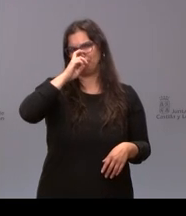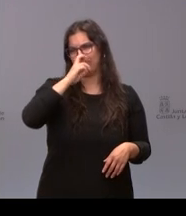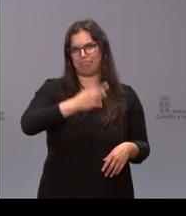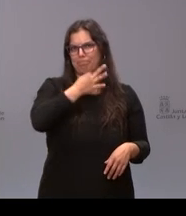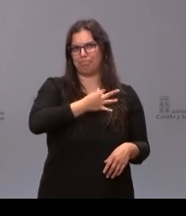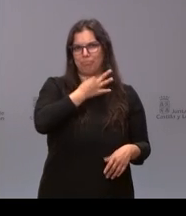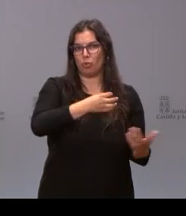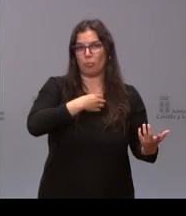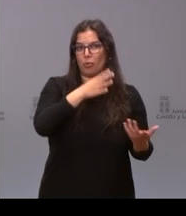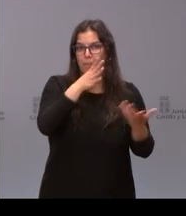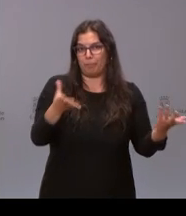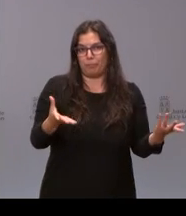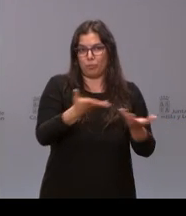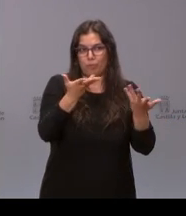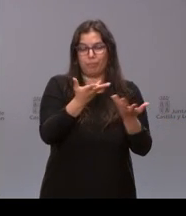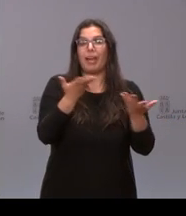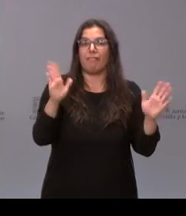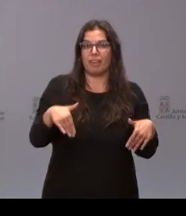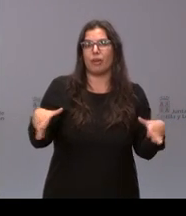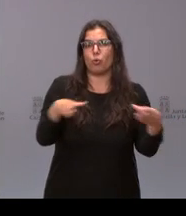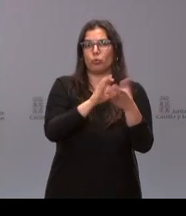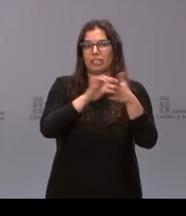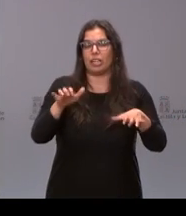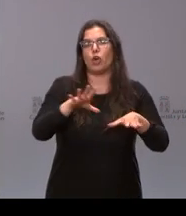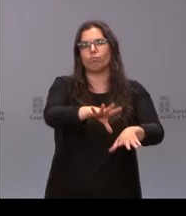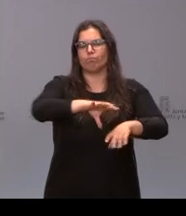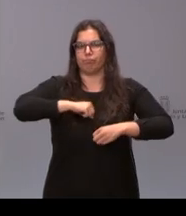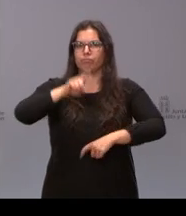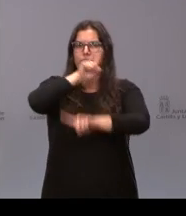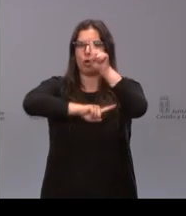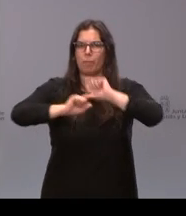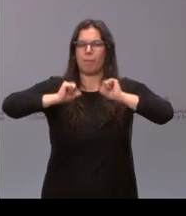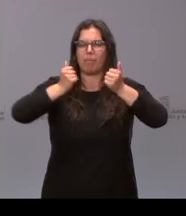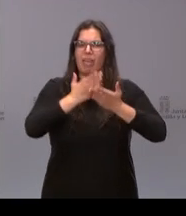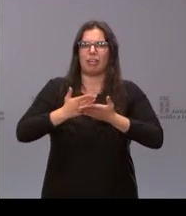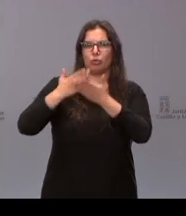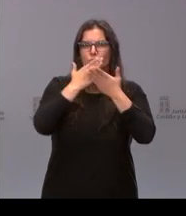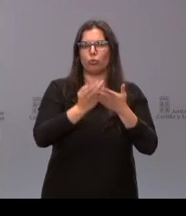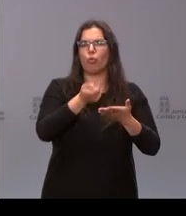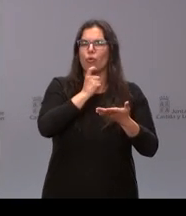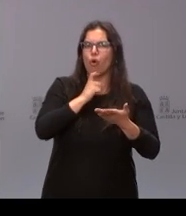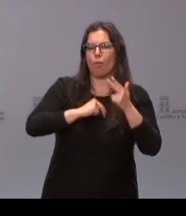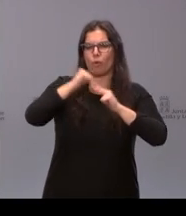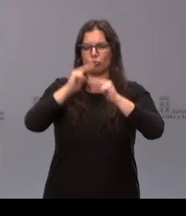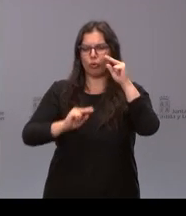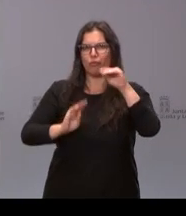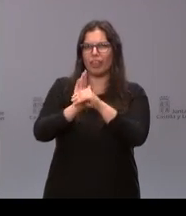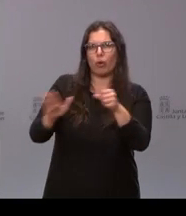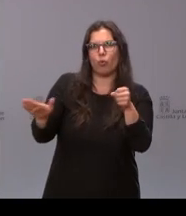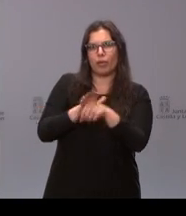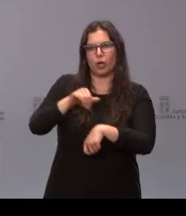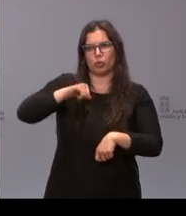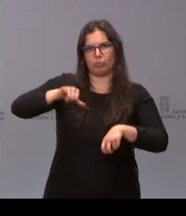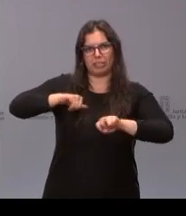asumiera el problema y puso en marcha un estudio de viabilidad construcción y financiación de este hospital